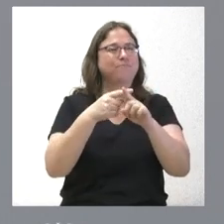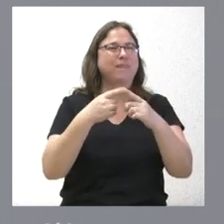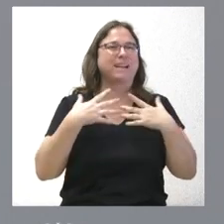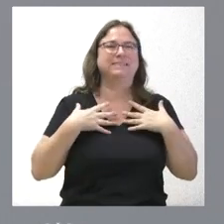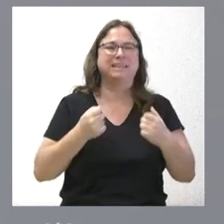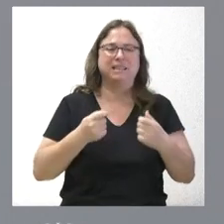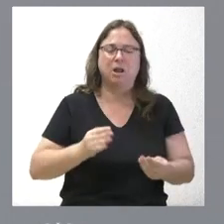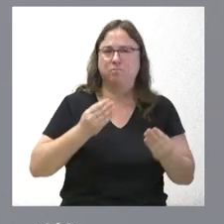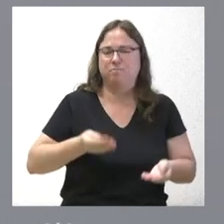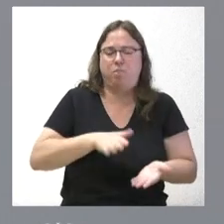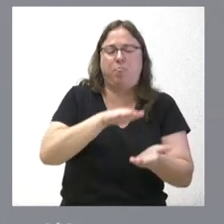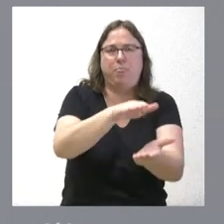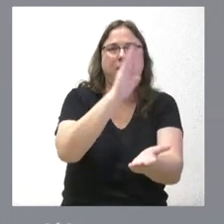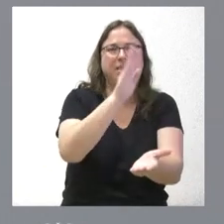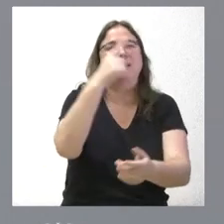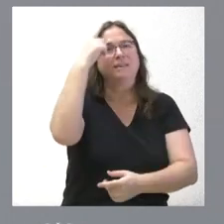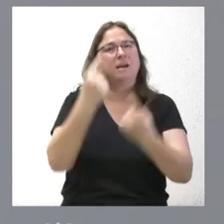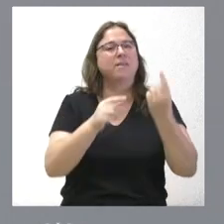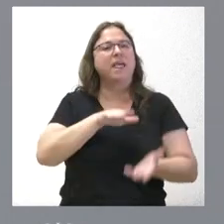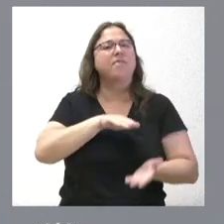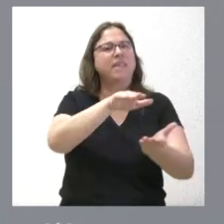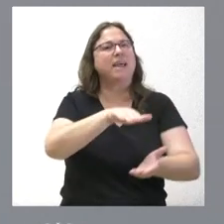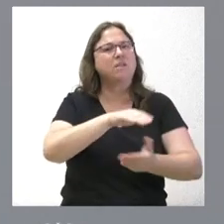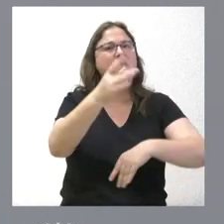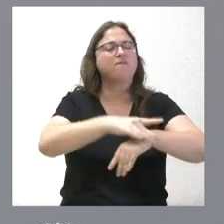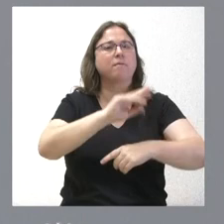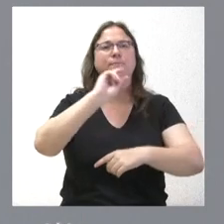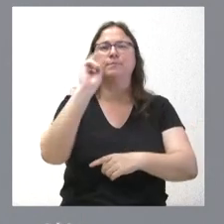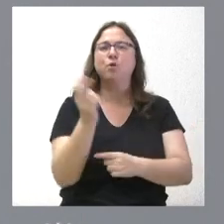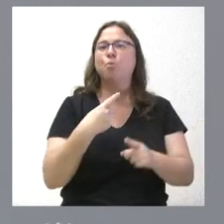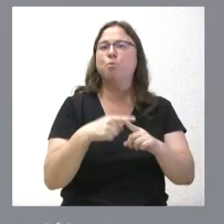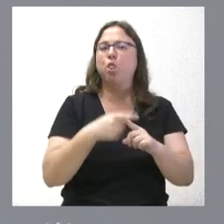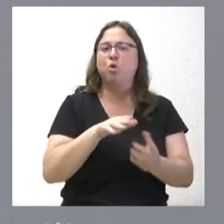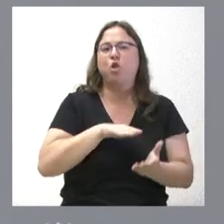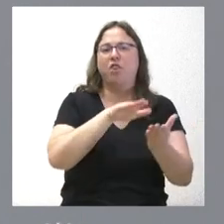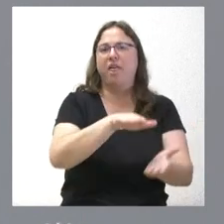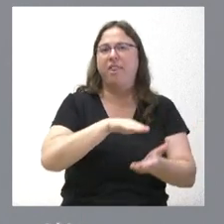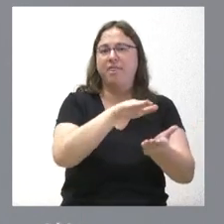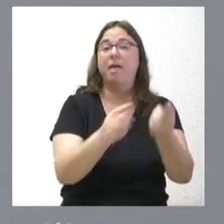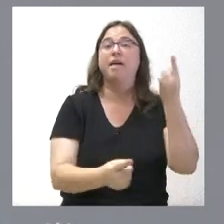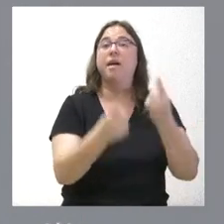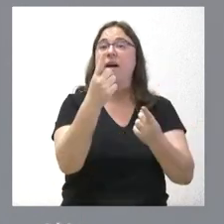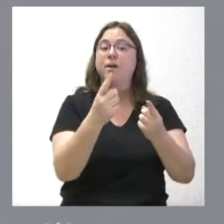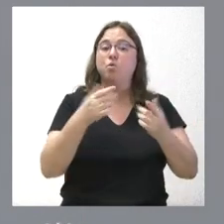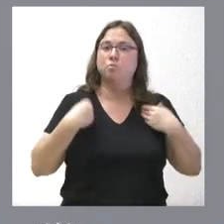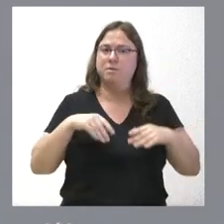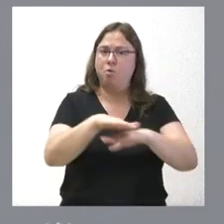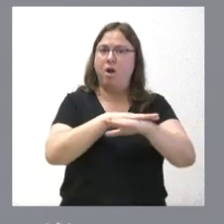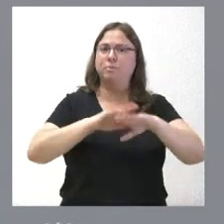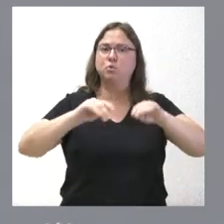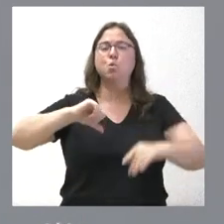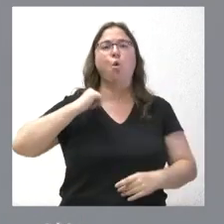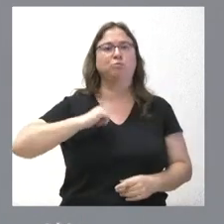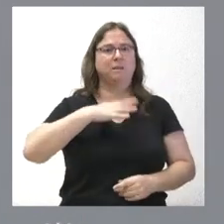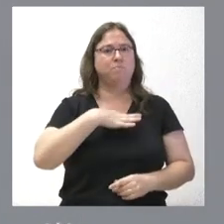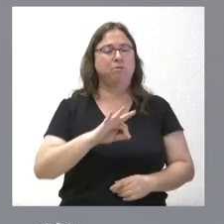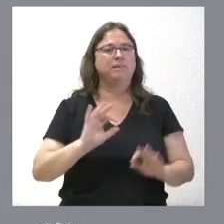ustedes que en el ámbito sanitario se entregan directamente a los pacientes una serie de productos sanitarios, algunos de los cuales se dispensa desde el propio ámbito hospitalario.